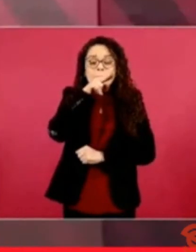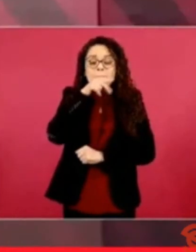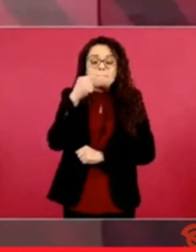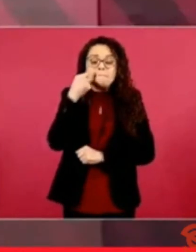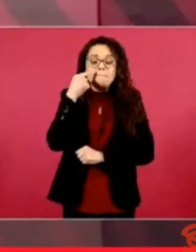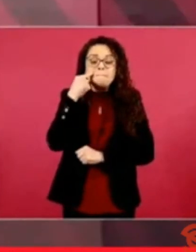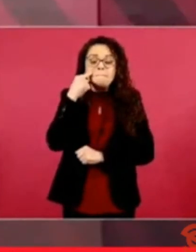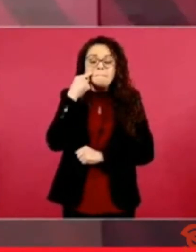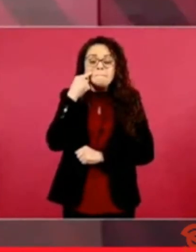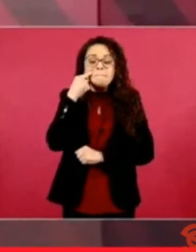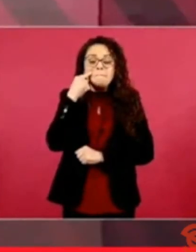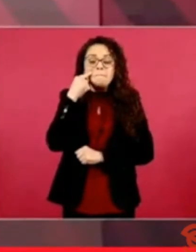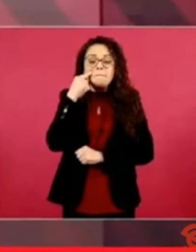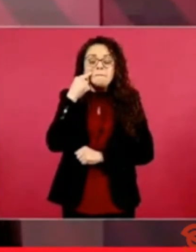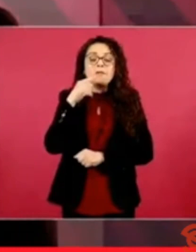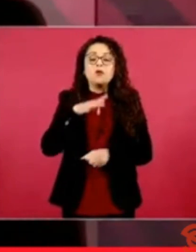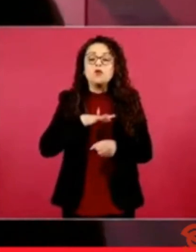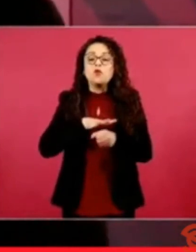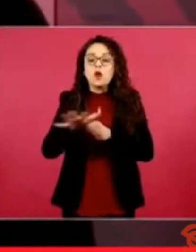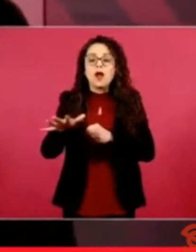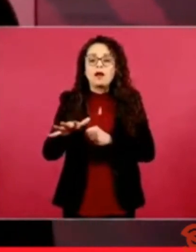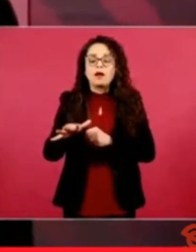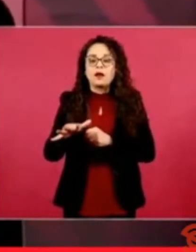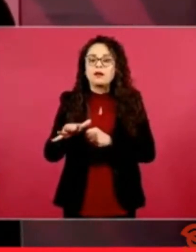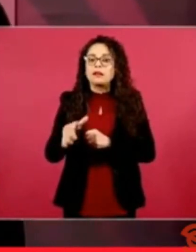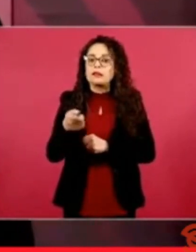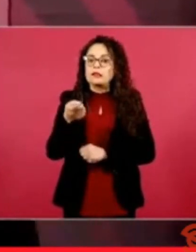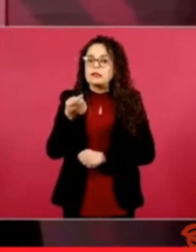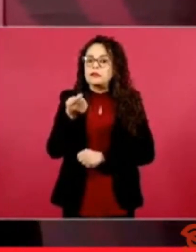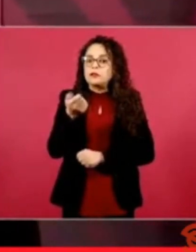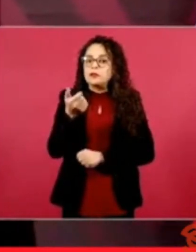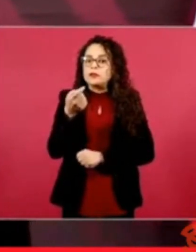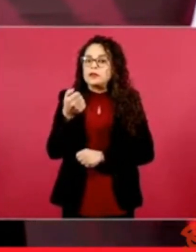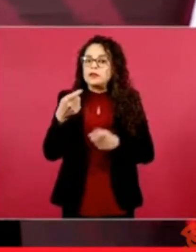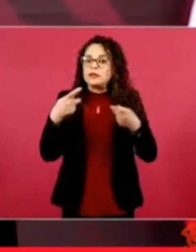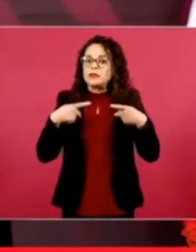no llenáramos el Zócalo porque si lo llenábamos